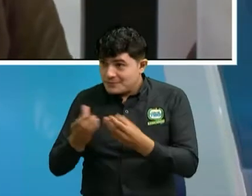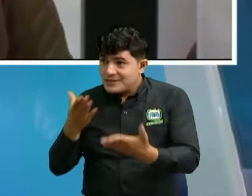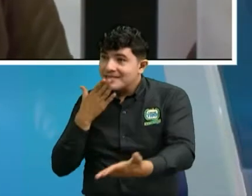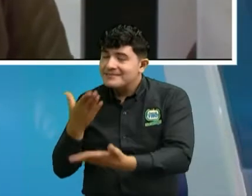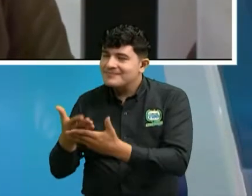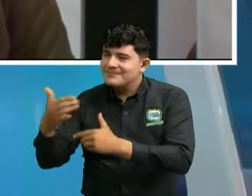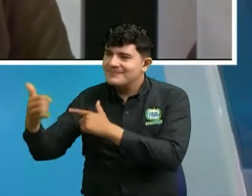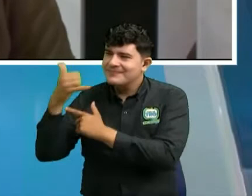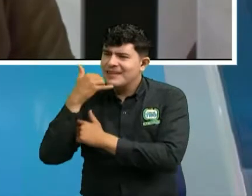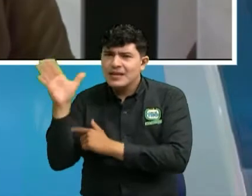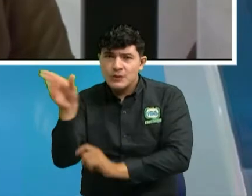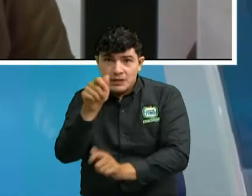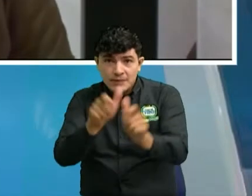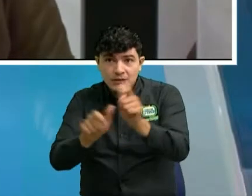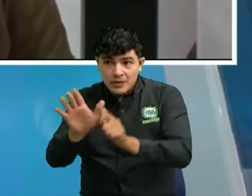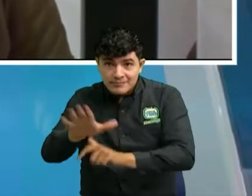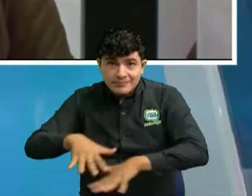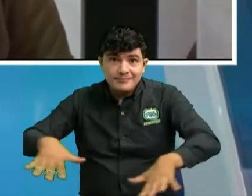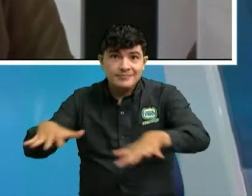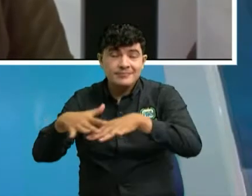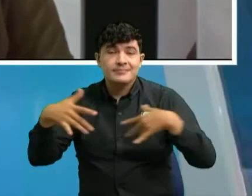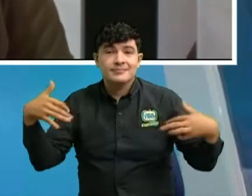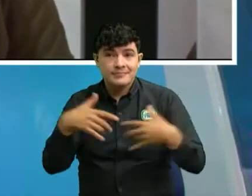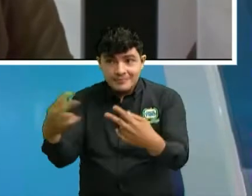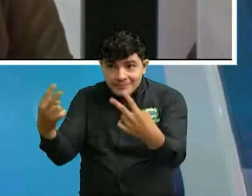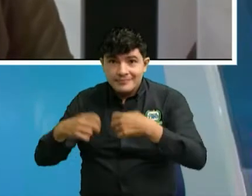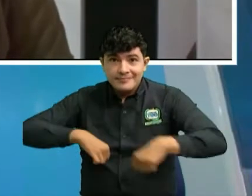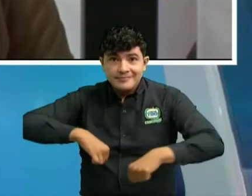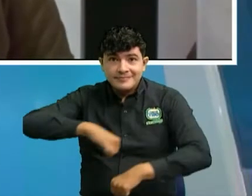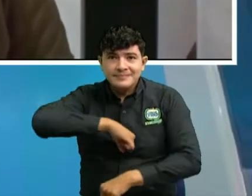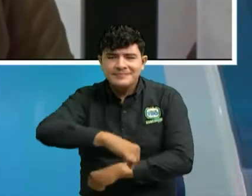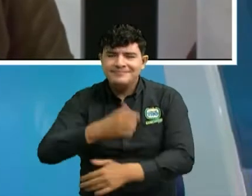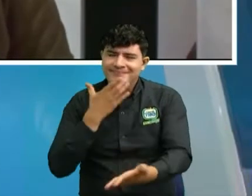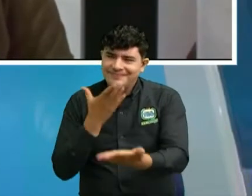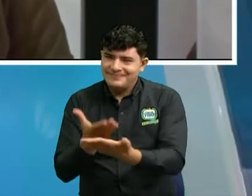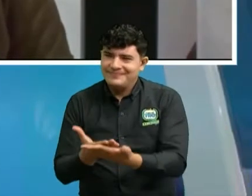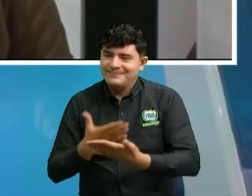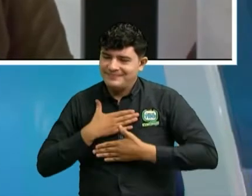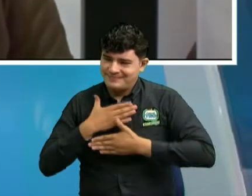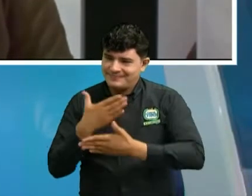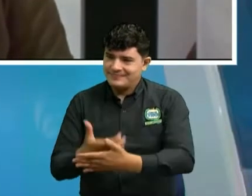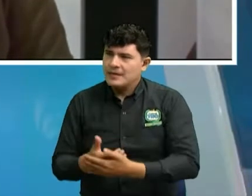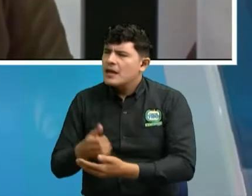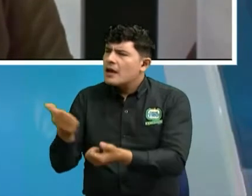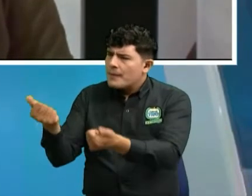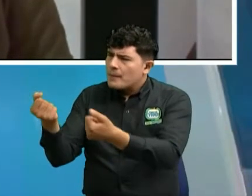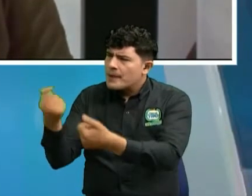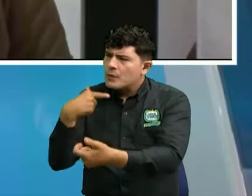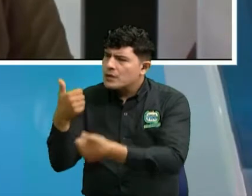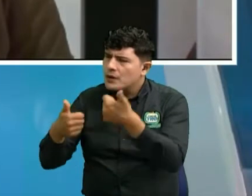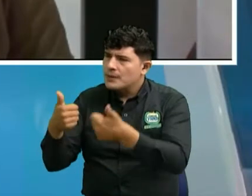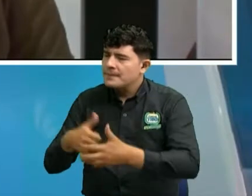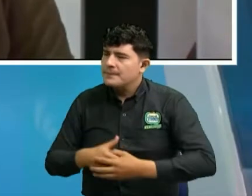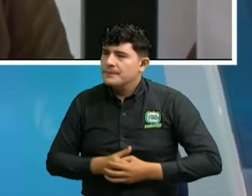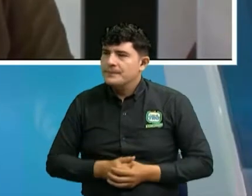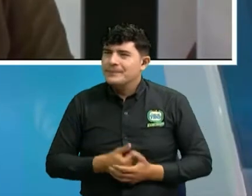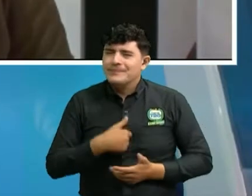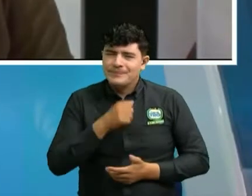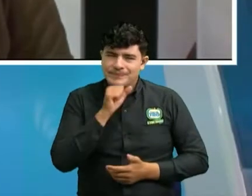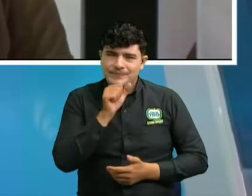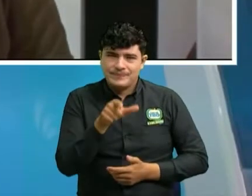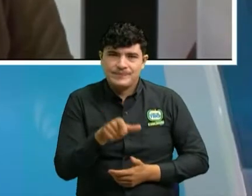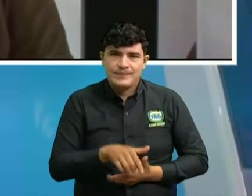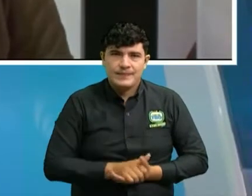nosotros a todos nuestros televidentes de Valledupar cuéntenos don Silverio ¿cuál es su caso? bueno mi caso es el siguiente resulta